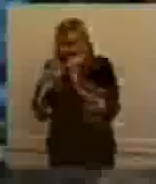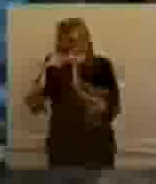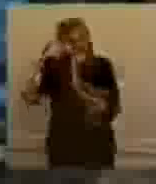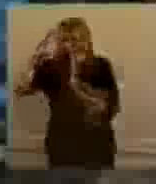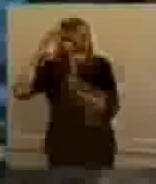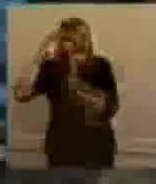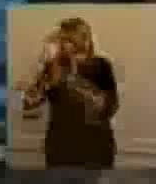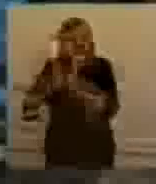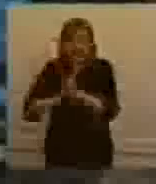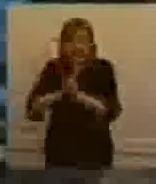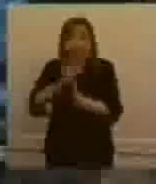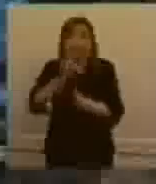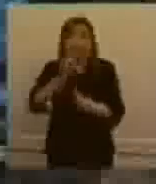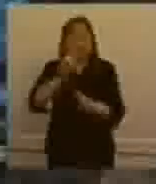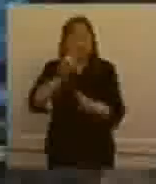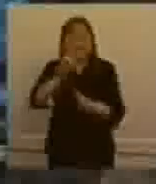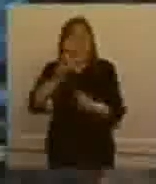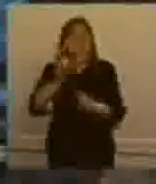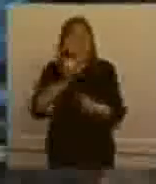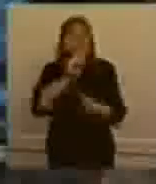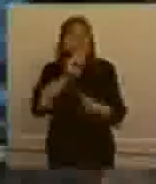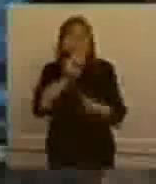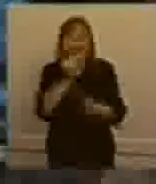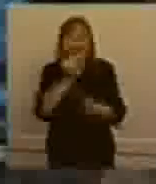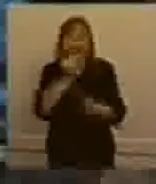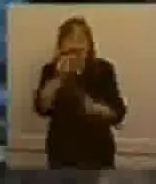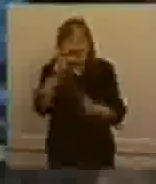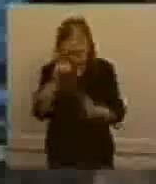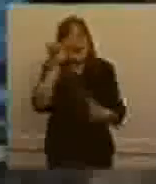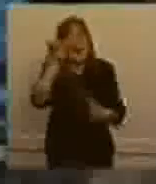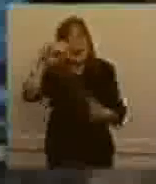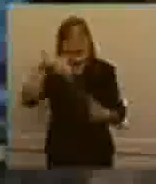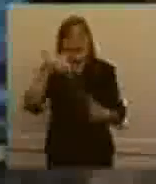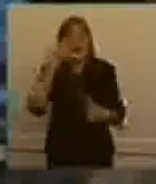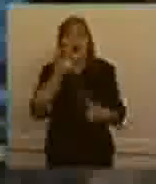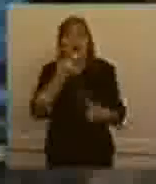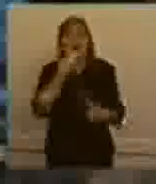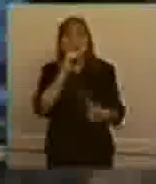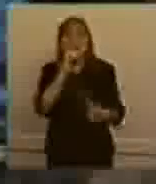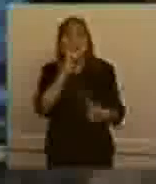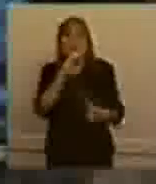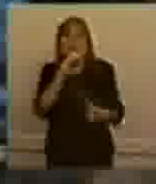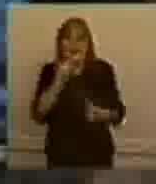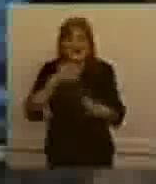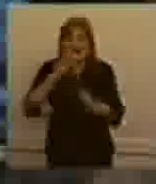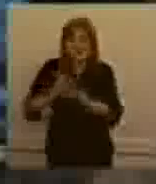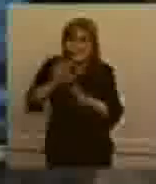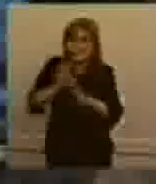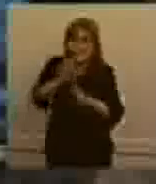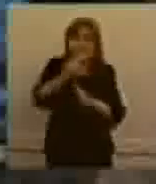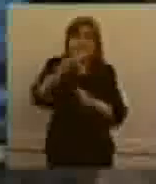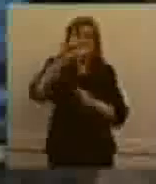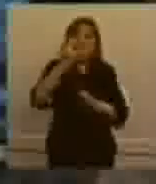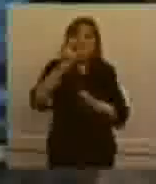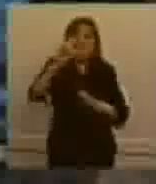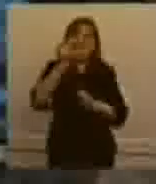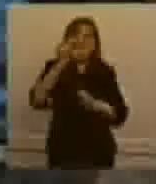y Traful, San Martín de los Andes, Junín de los Andes, comunidades originarias de departamento Lácar y departamento Collón-Curá,